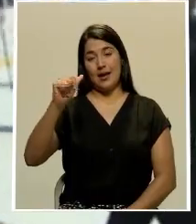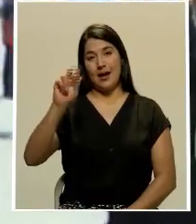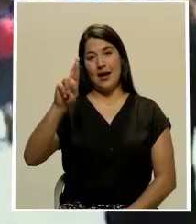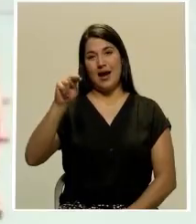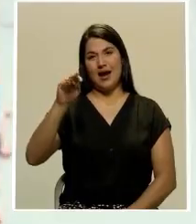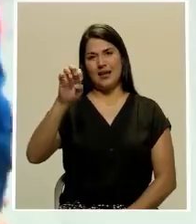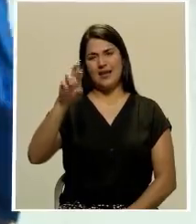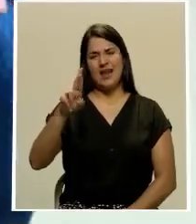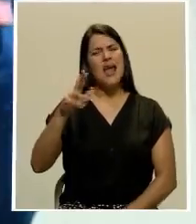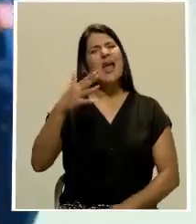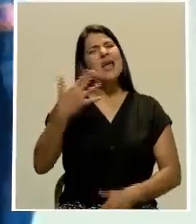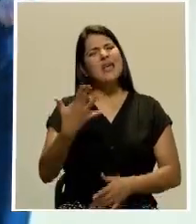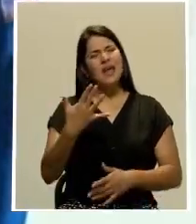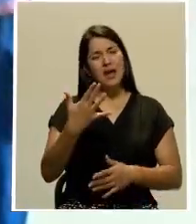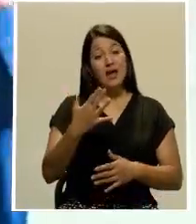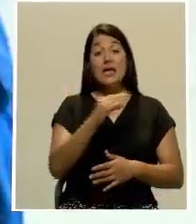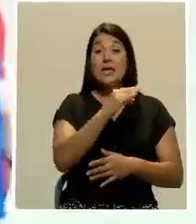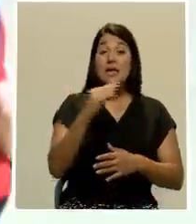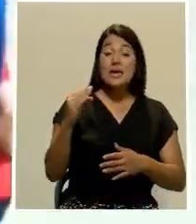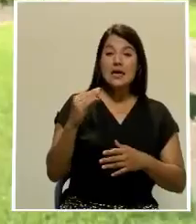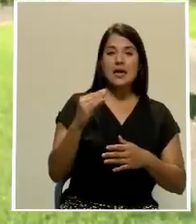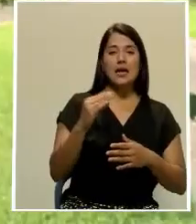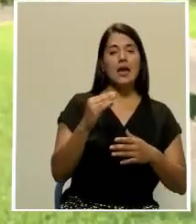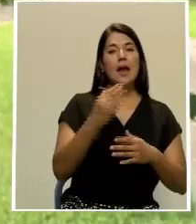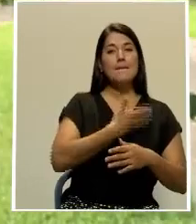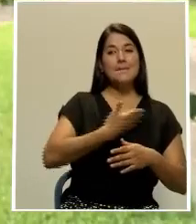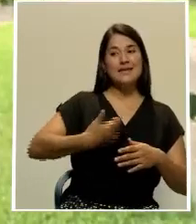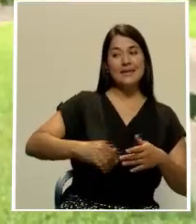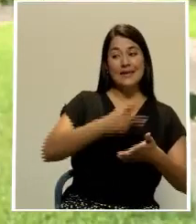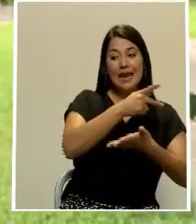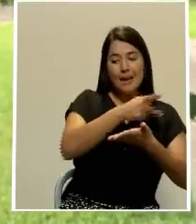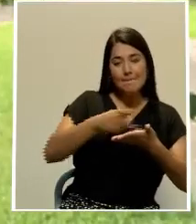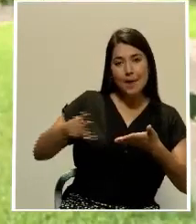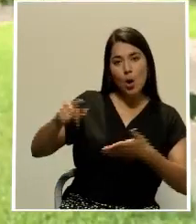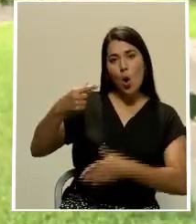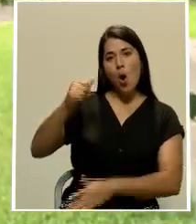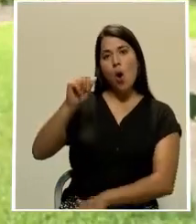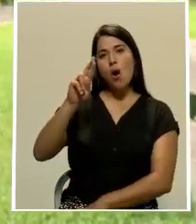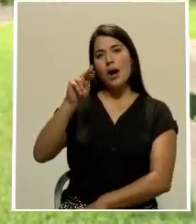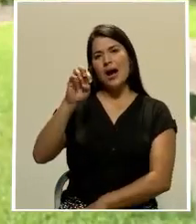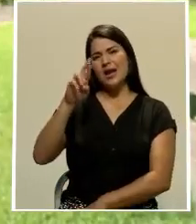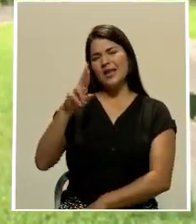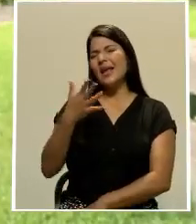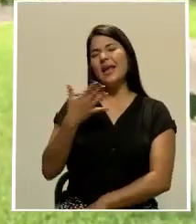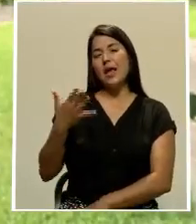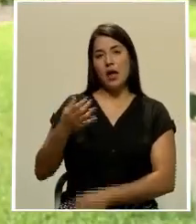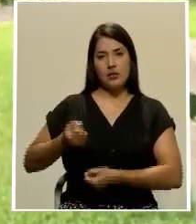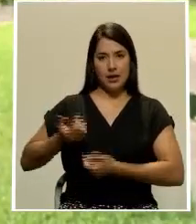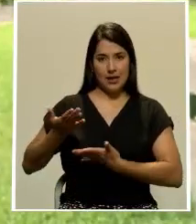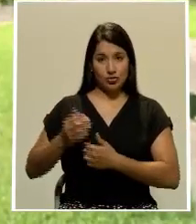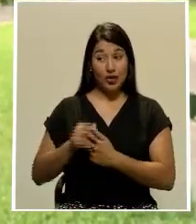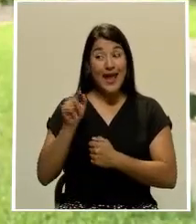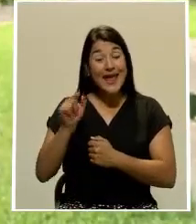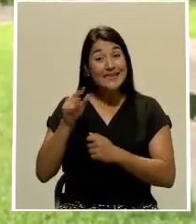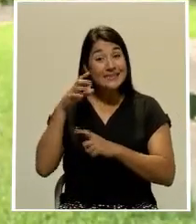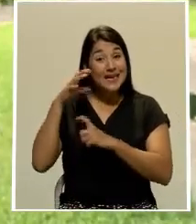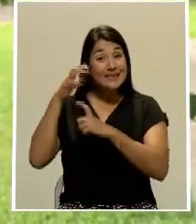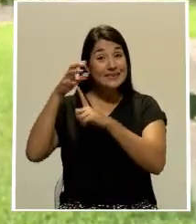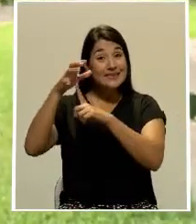Garnier fueron parte de los gastos operativos del vuelo. El vuelo, primero hay que aclarar, es un vuelo privado.